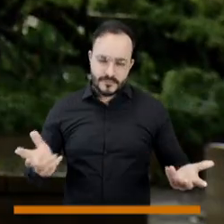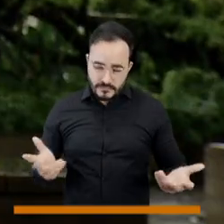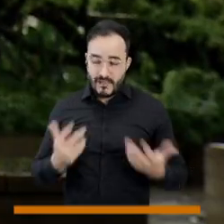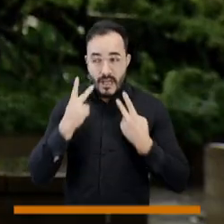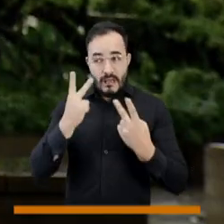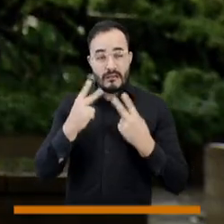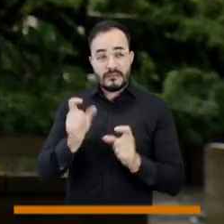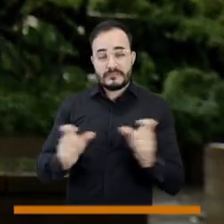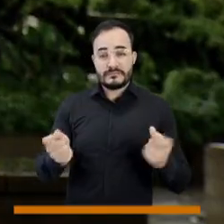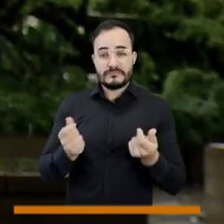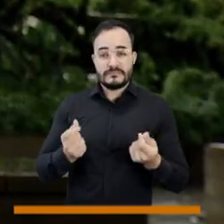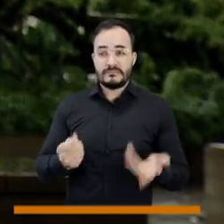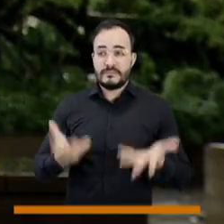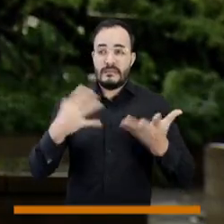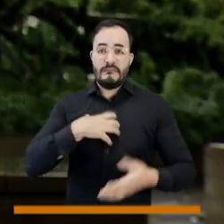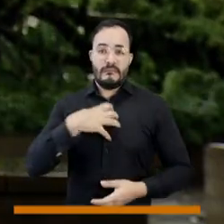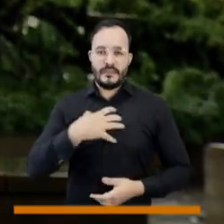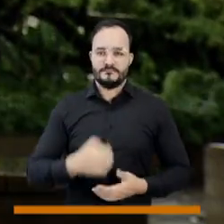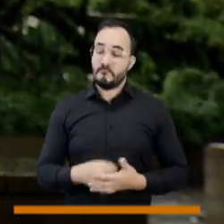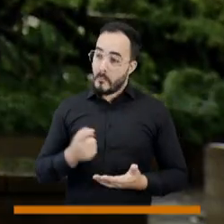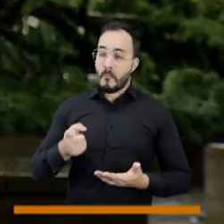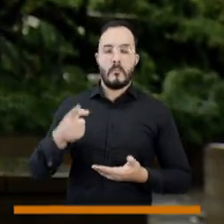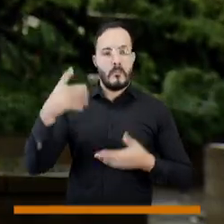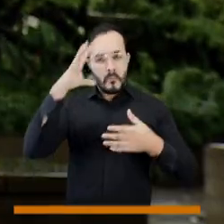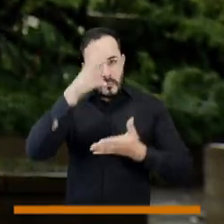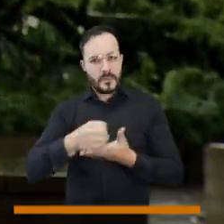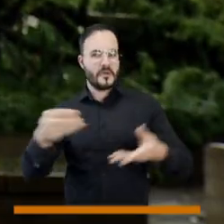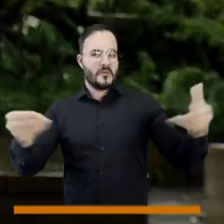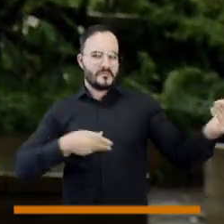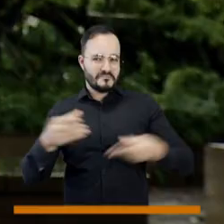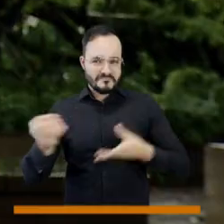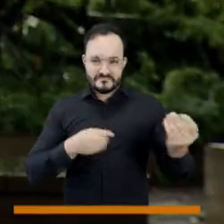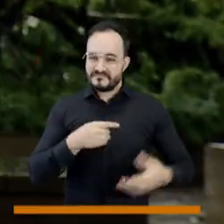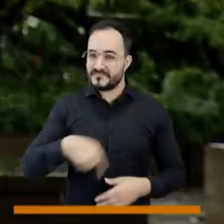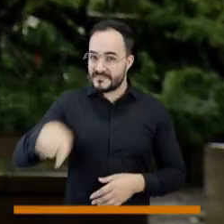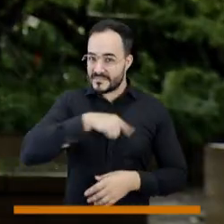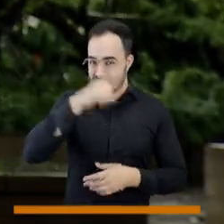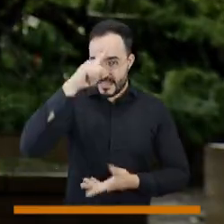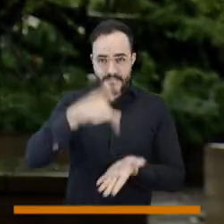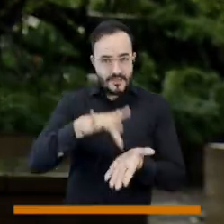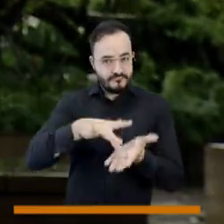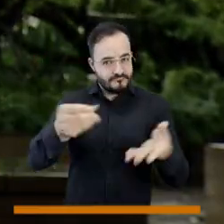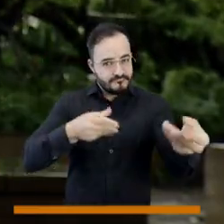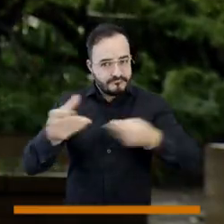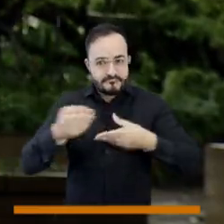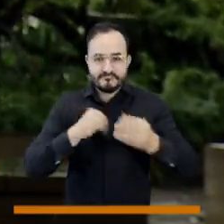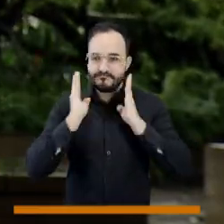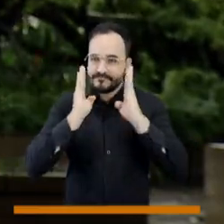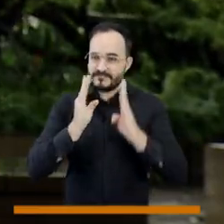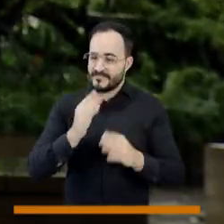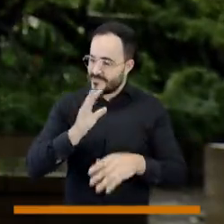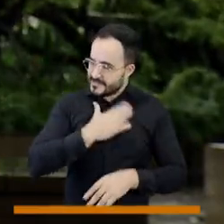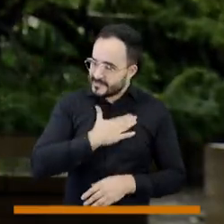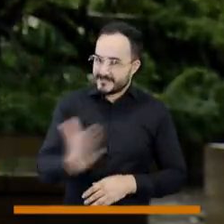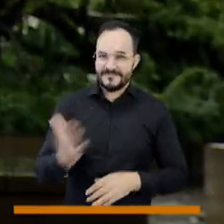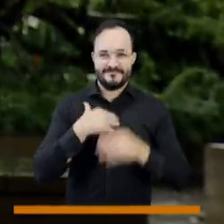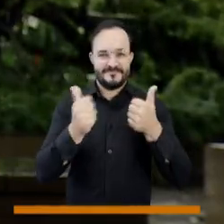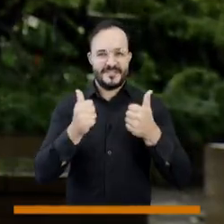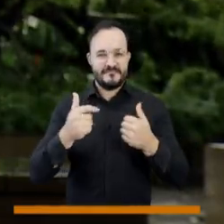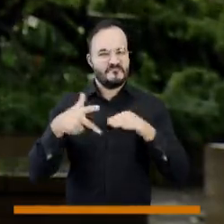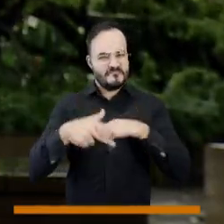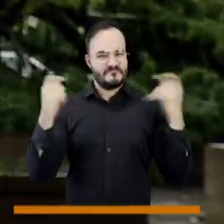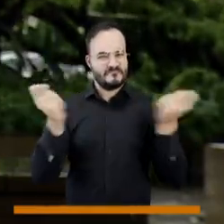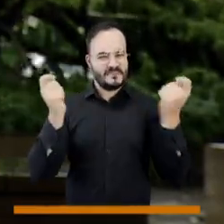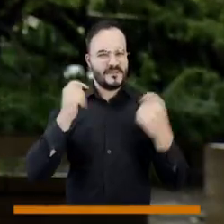favorecidos. Este año ha subido mucho. La gente opina a través de las redes sociales, donde siempre los estamos escuchando, los